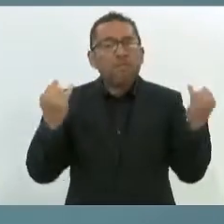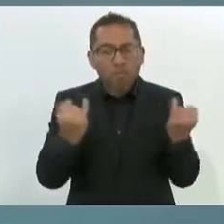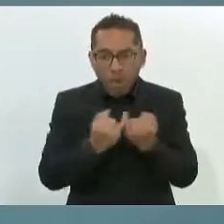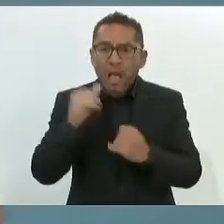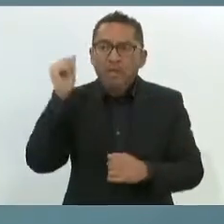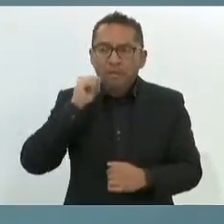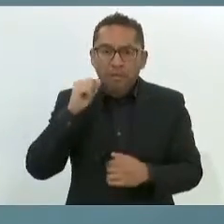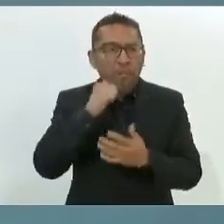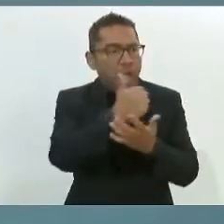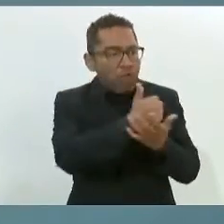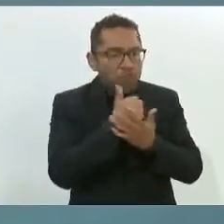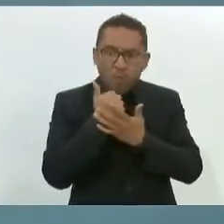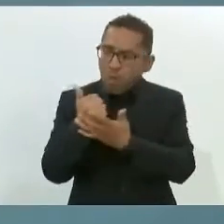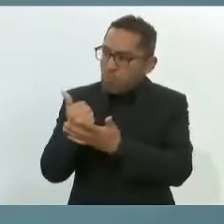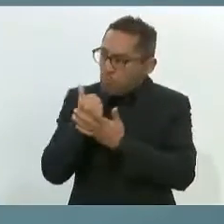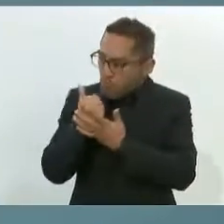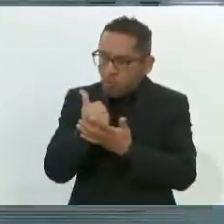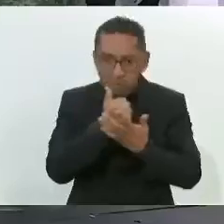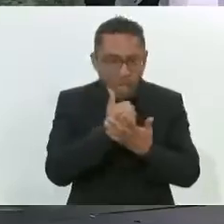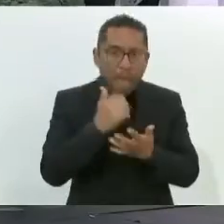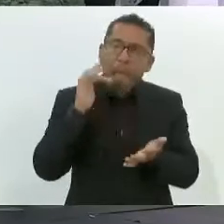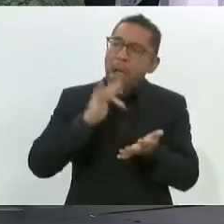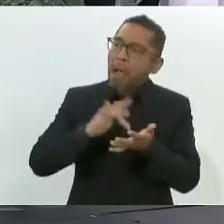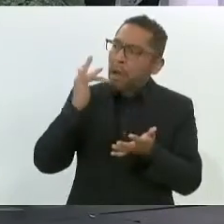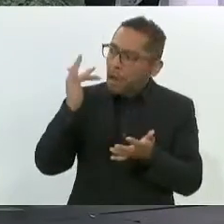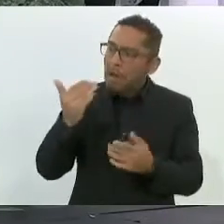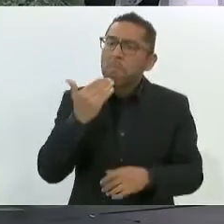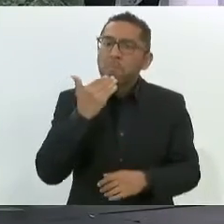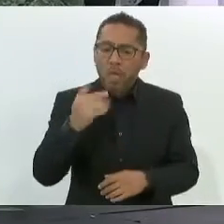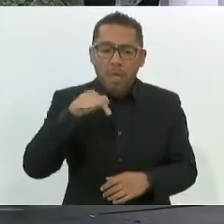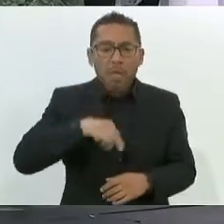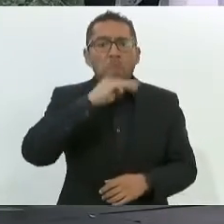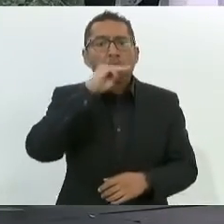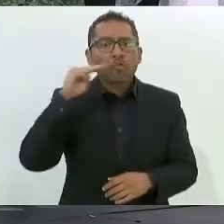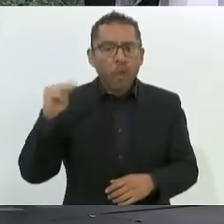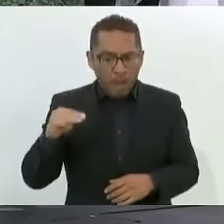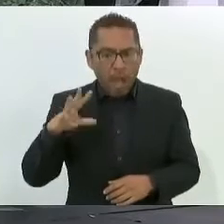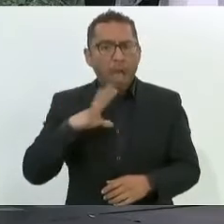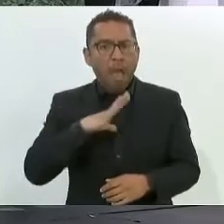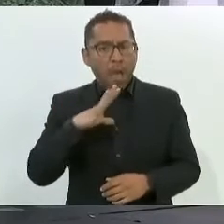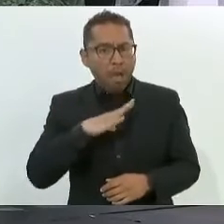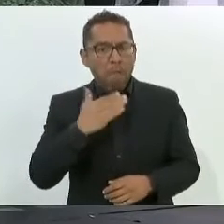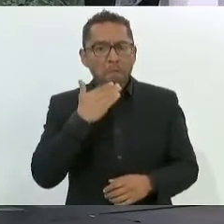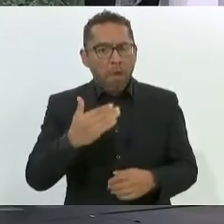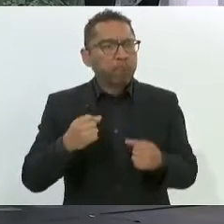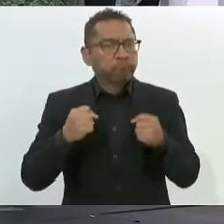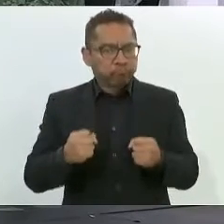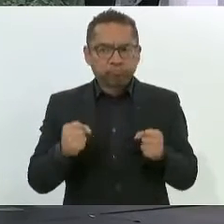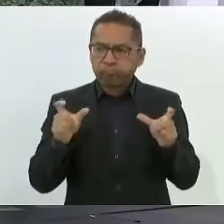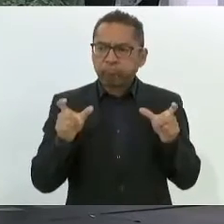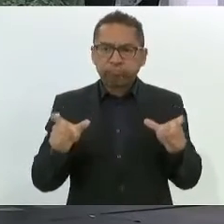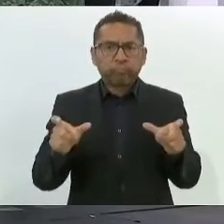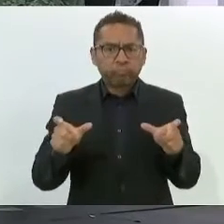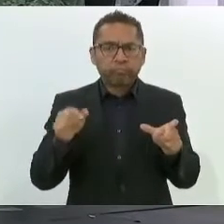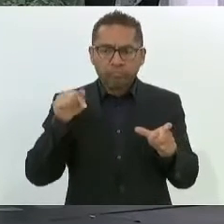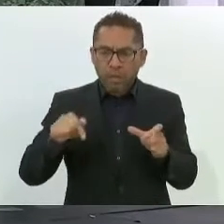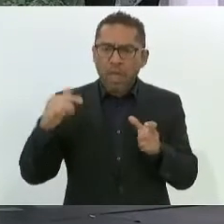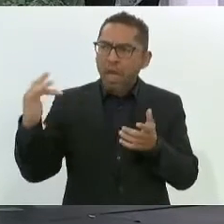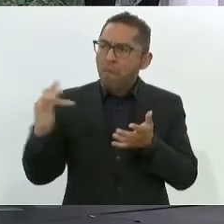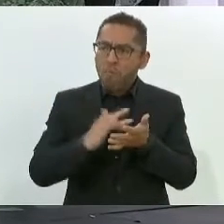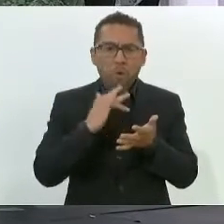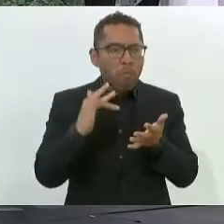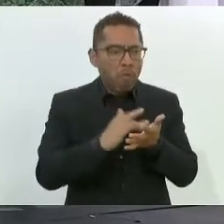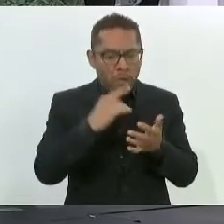ayudan. Gracias a ello, Michoacán está de pie y les reconozco en todo lo que vale este apoyo para